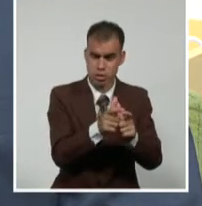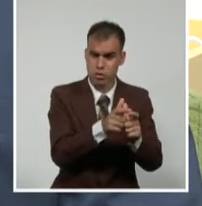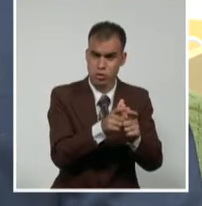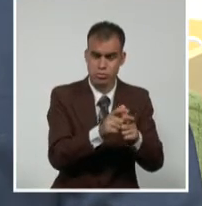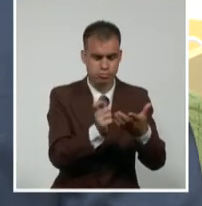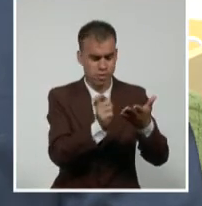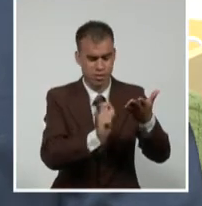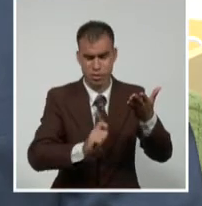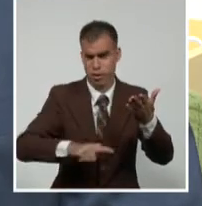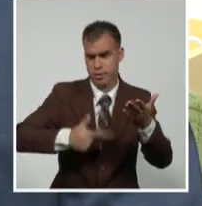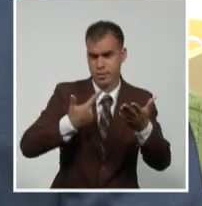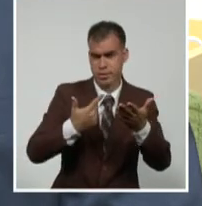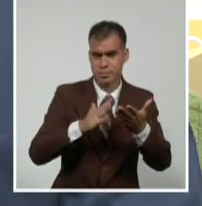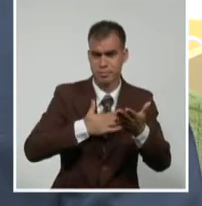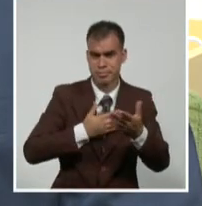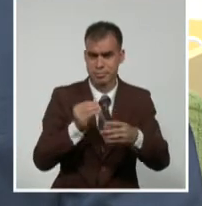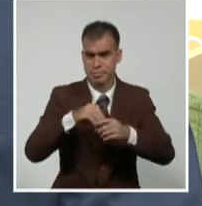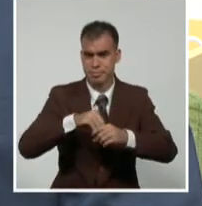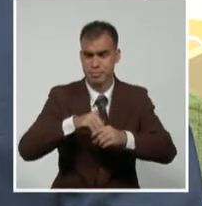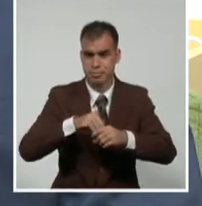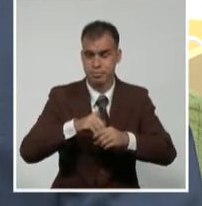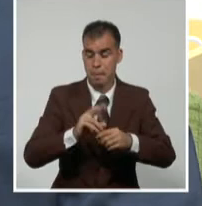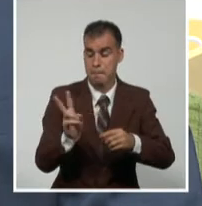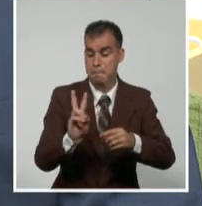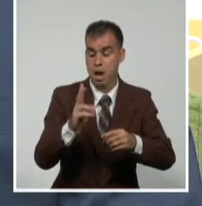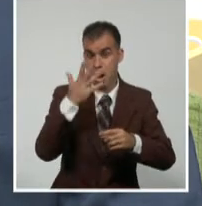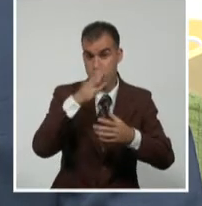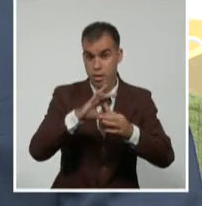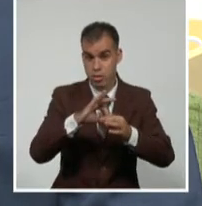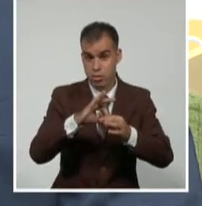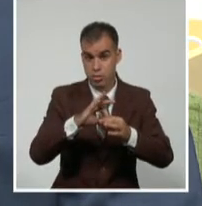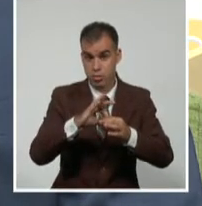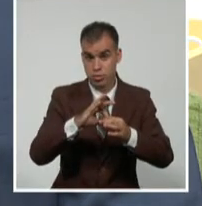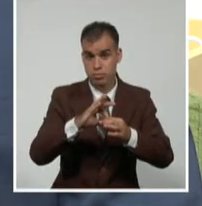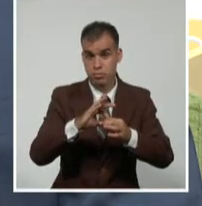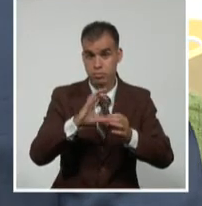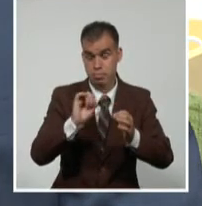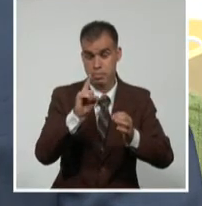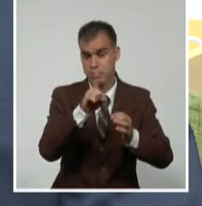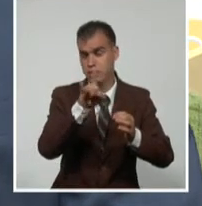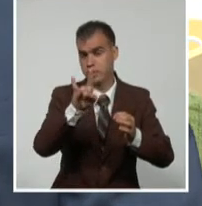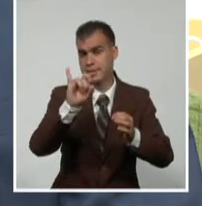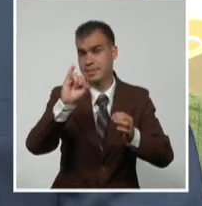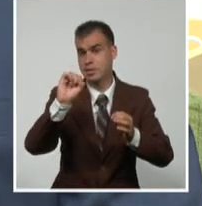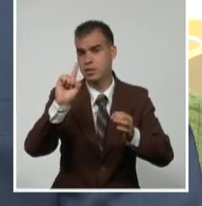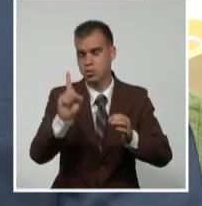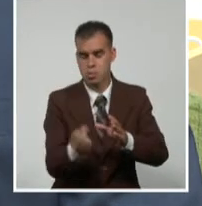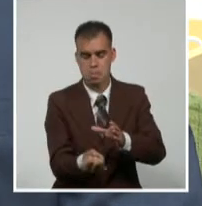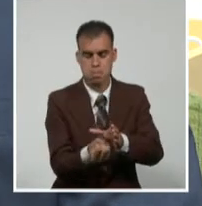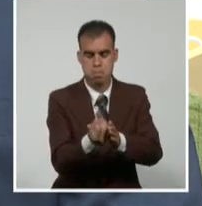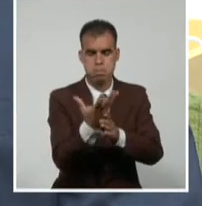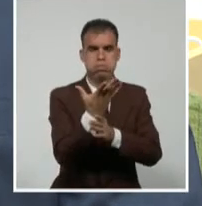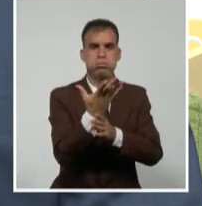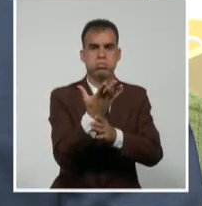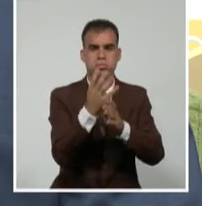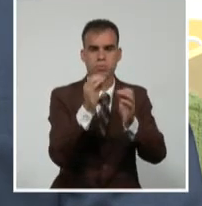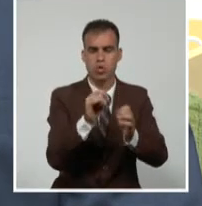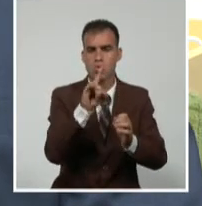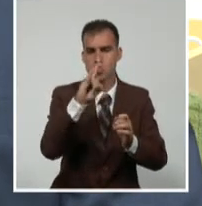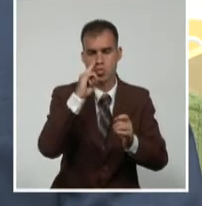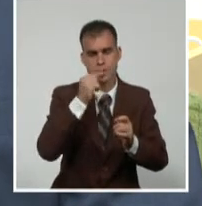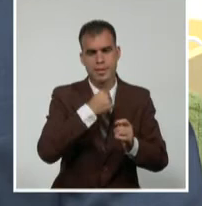artistas. Y el 22 de agosto, ese propio año 1961, se crea, se constituye la UNIAC